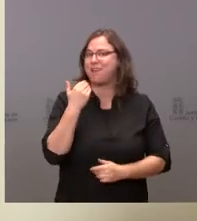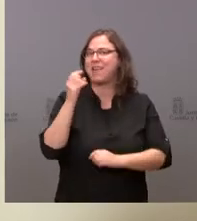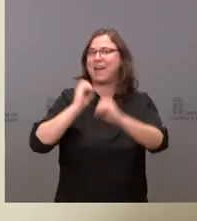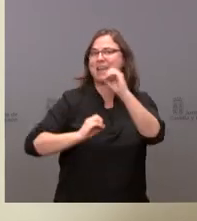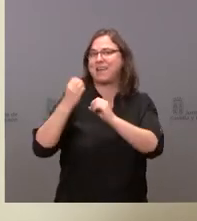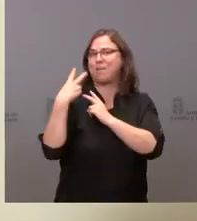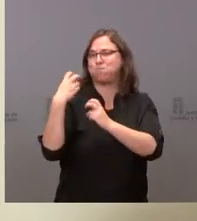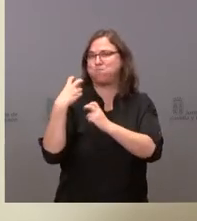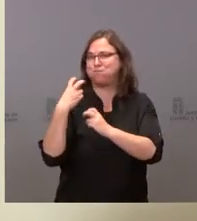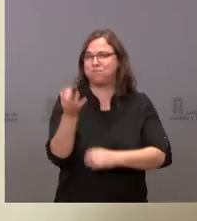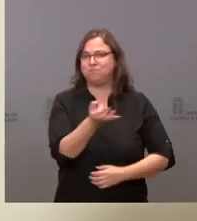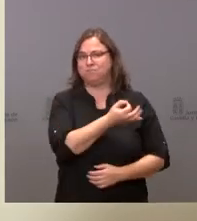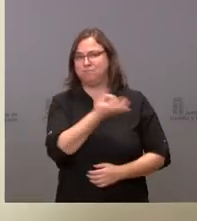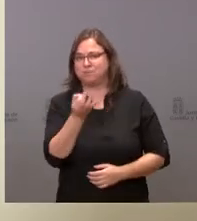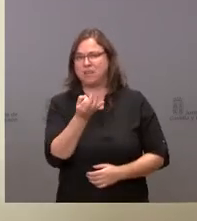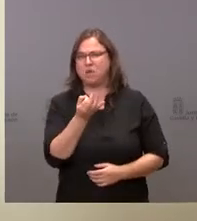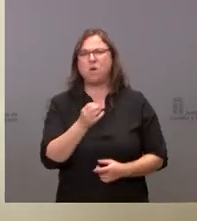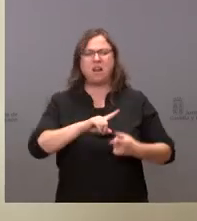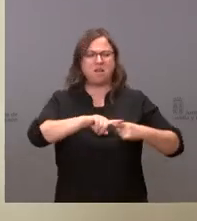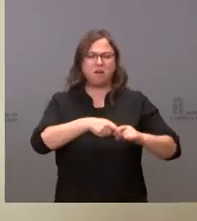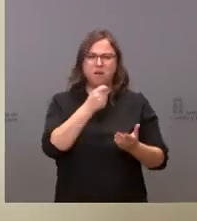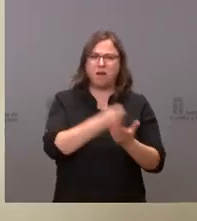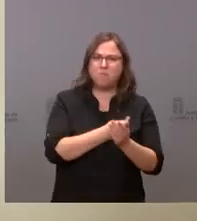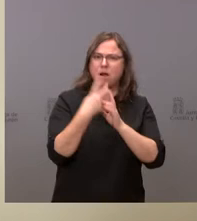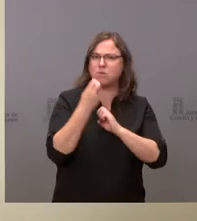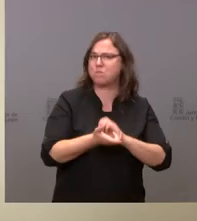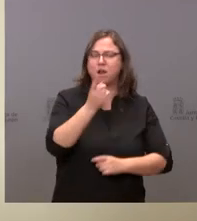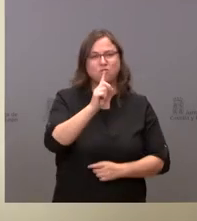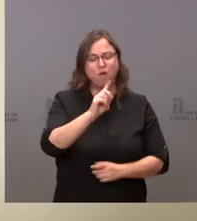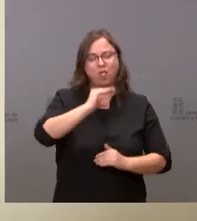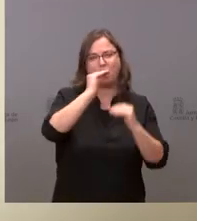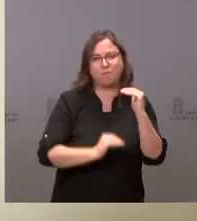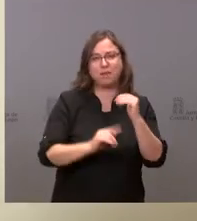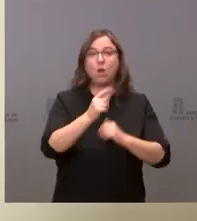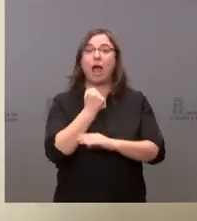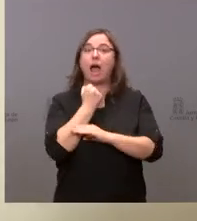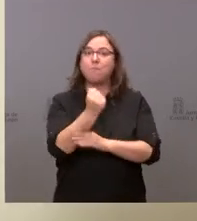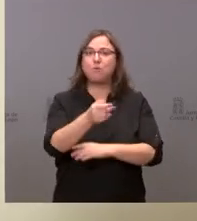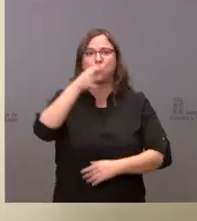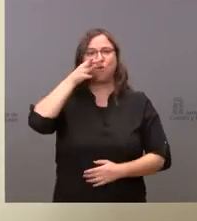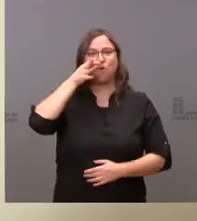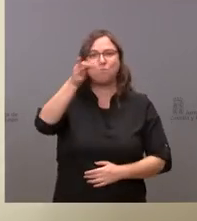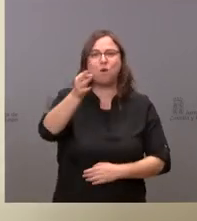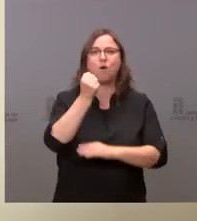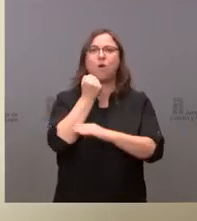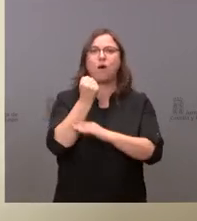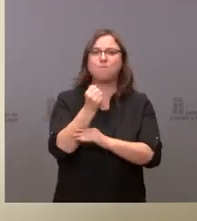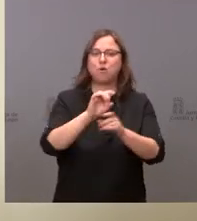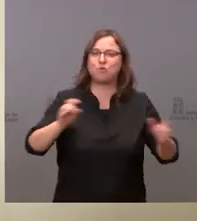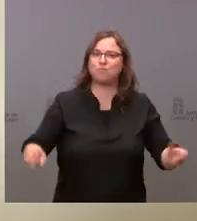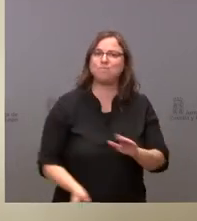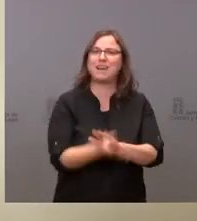reducido la carga de las familias, hemos mejorado nuestro apoyo al medio rural y al emprendimiento y eso